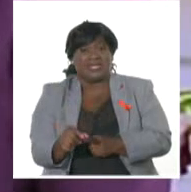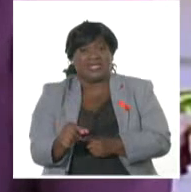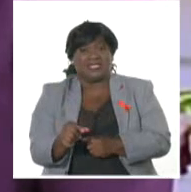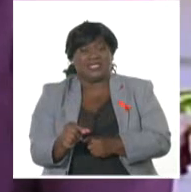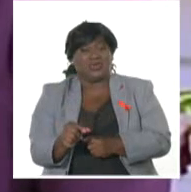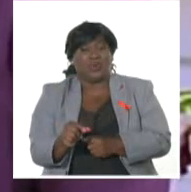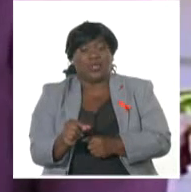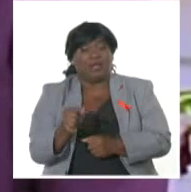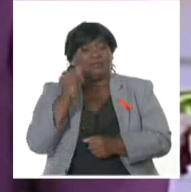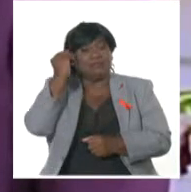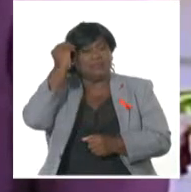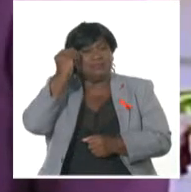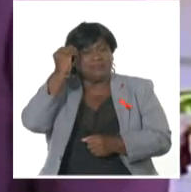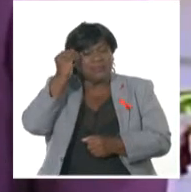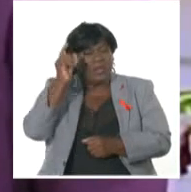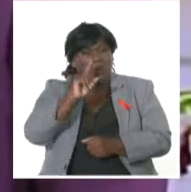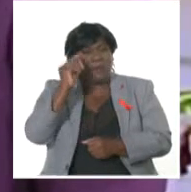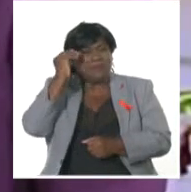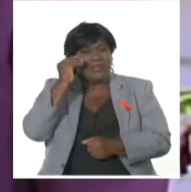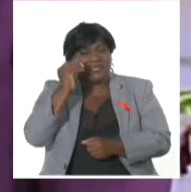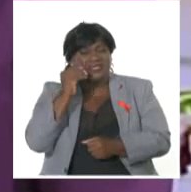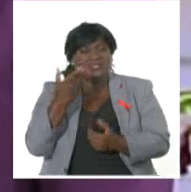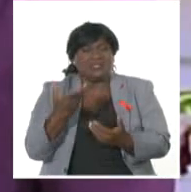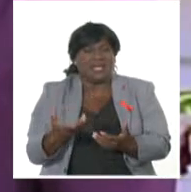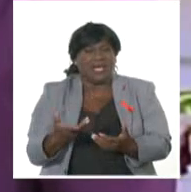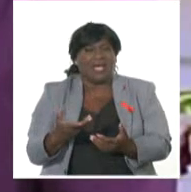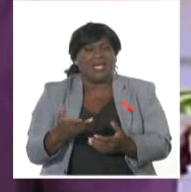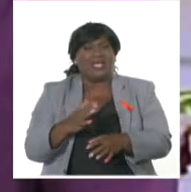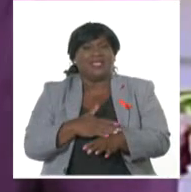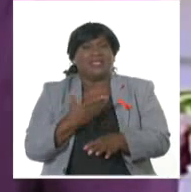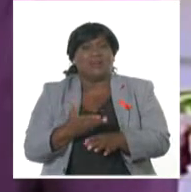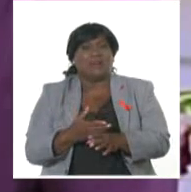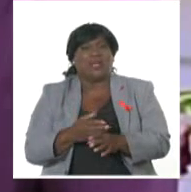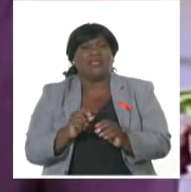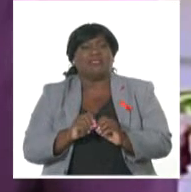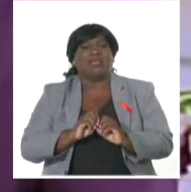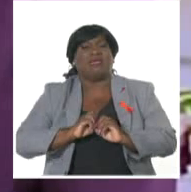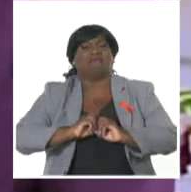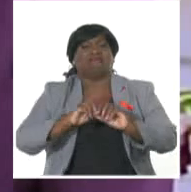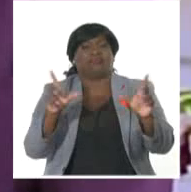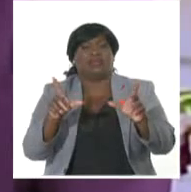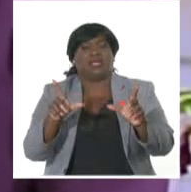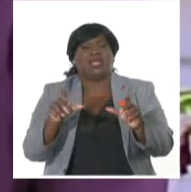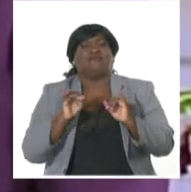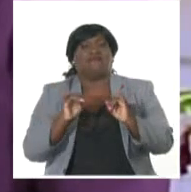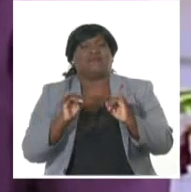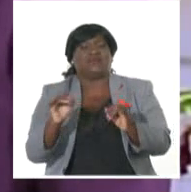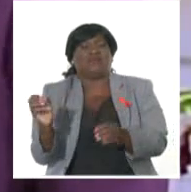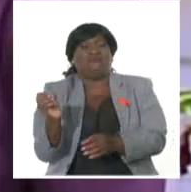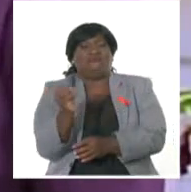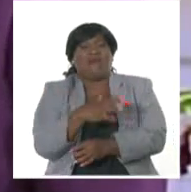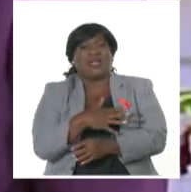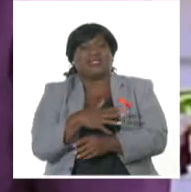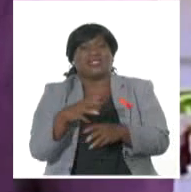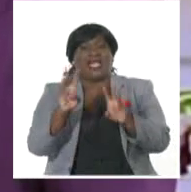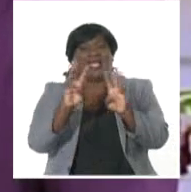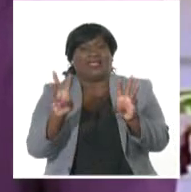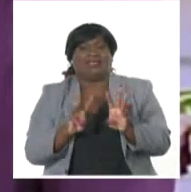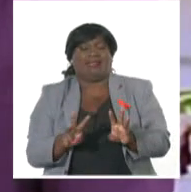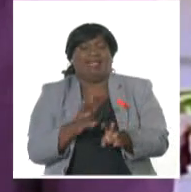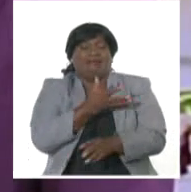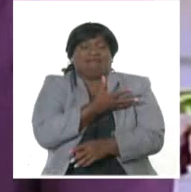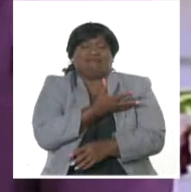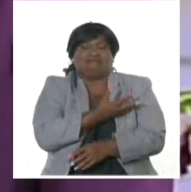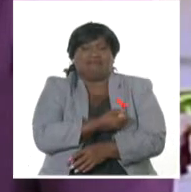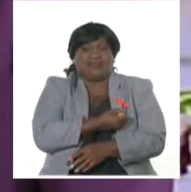en cuenta cuánto puede suceder tras la publicación de una noticia falsa en las redes sociales. Lamentablemente,